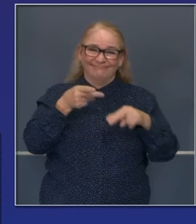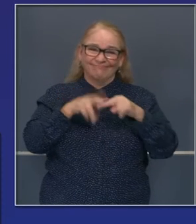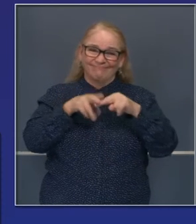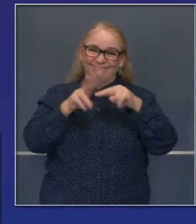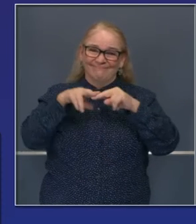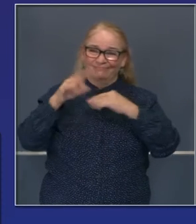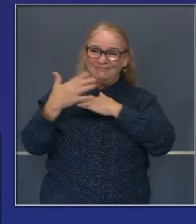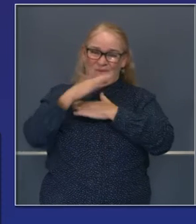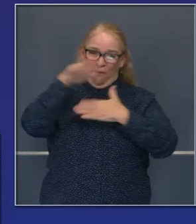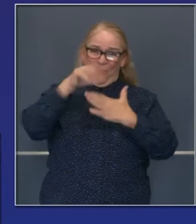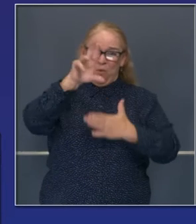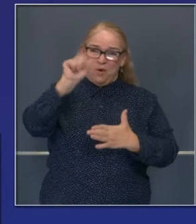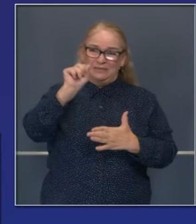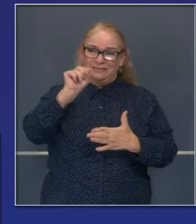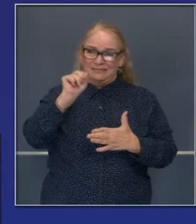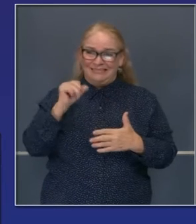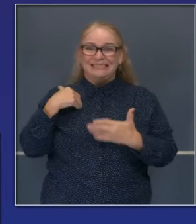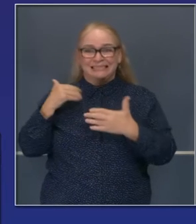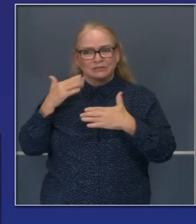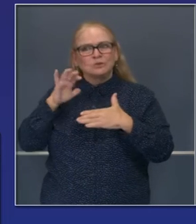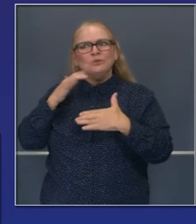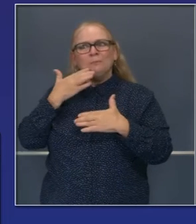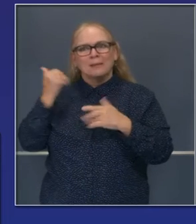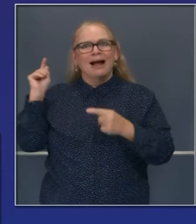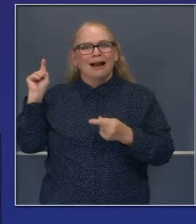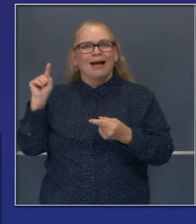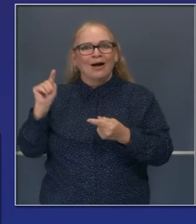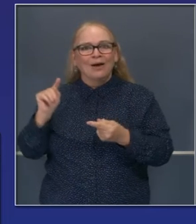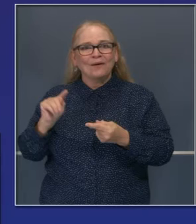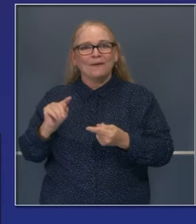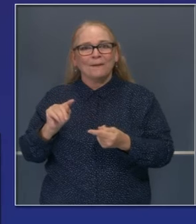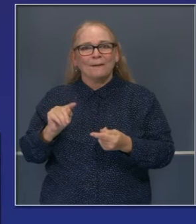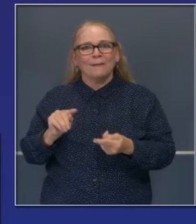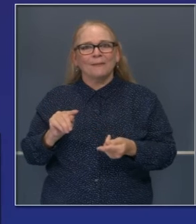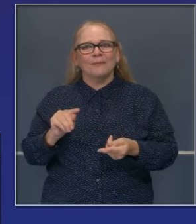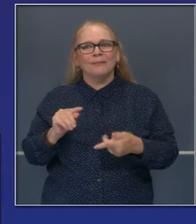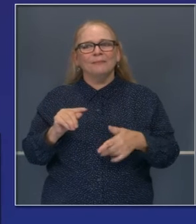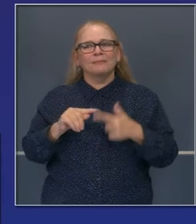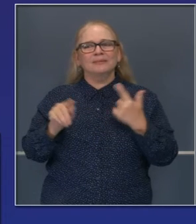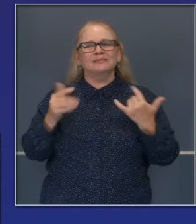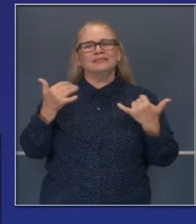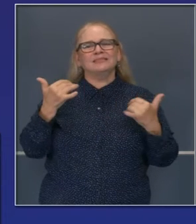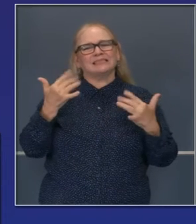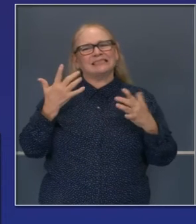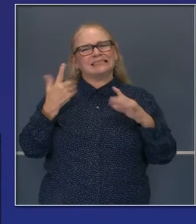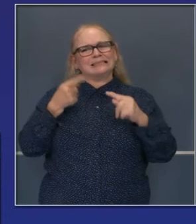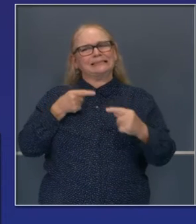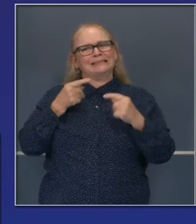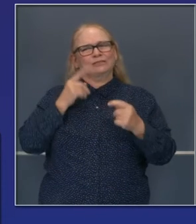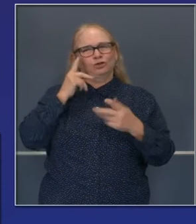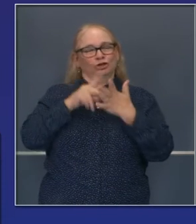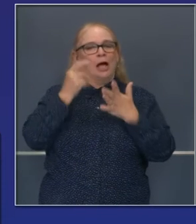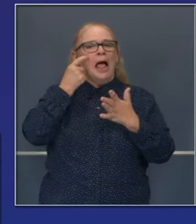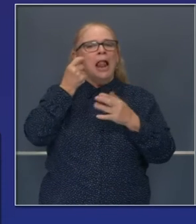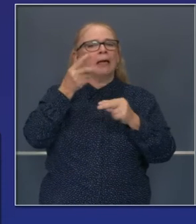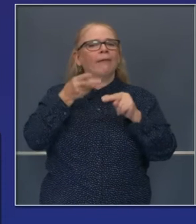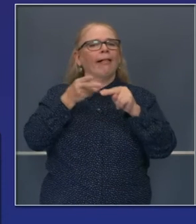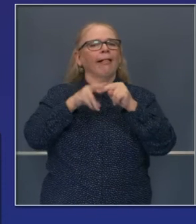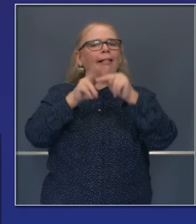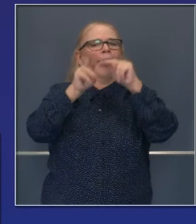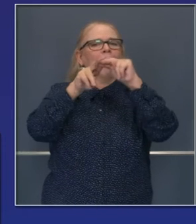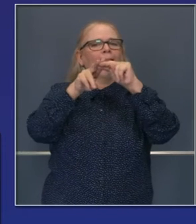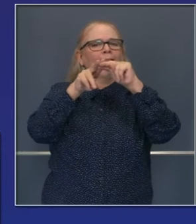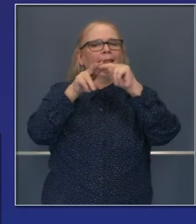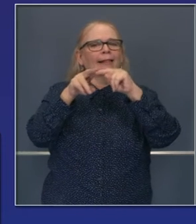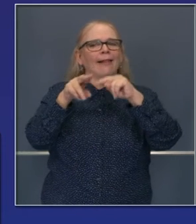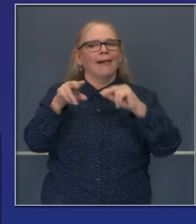pueden ver, hemos logrado cierto progreso en el Estado de California con los índices estabilizados. En un momento hablaremos de estos, pero se comienza a ver un